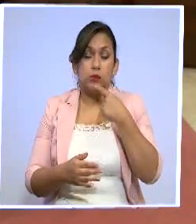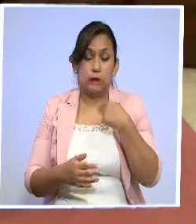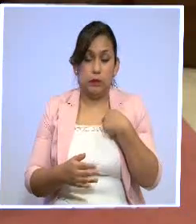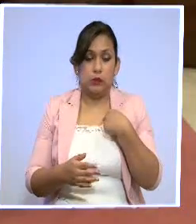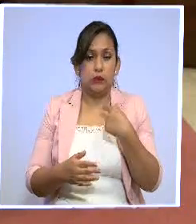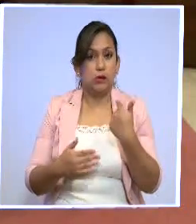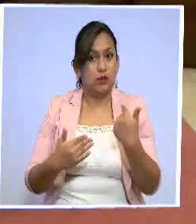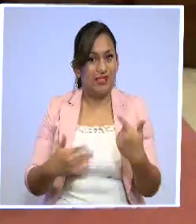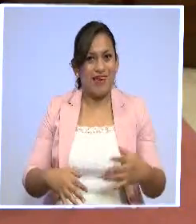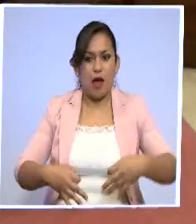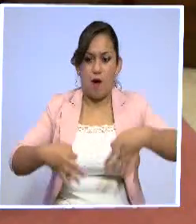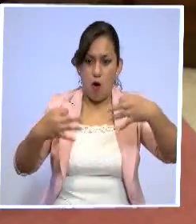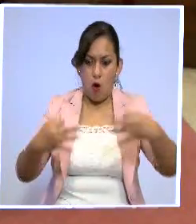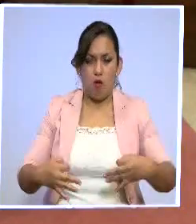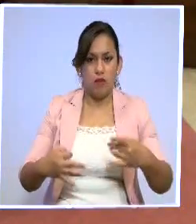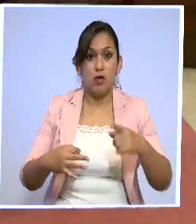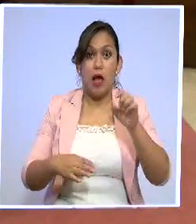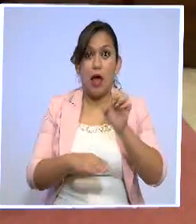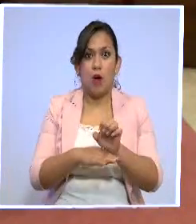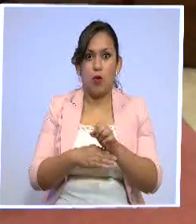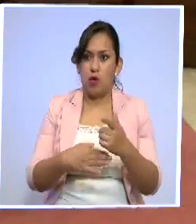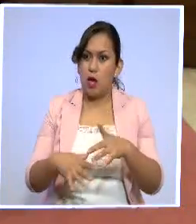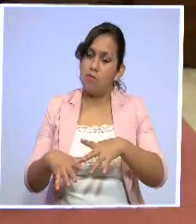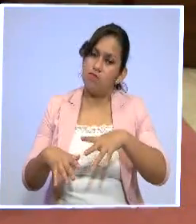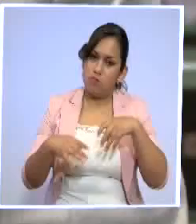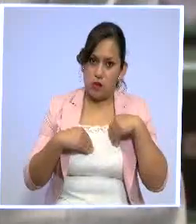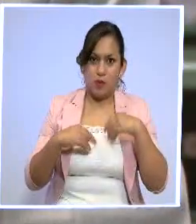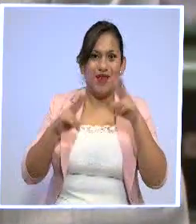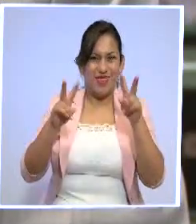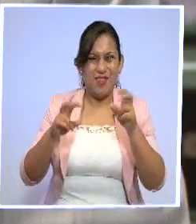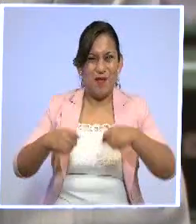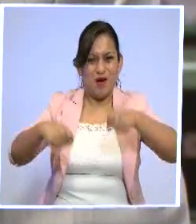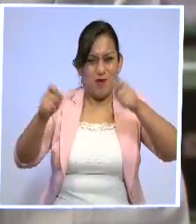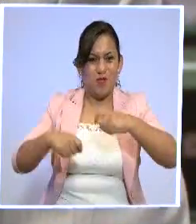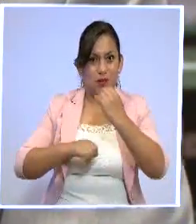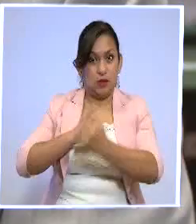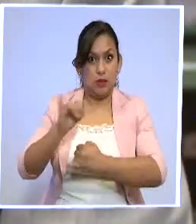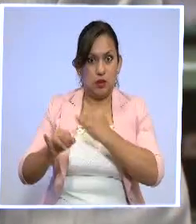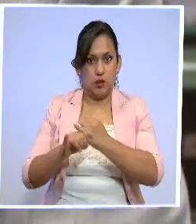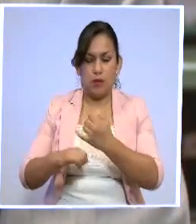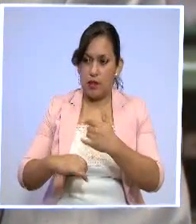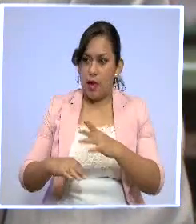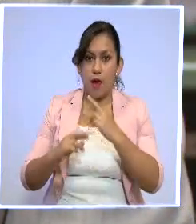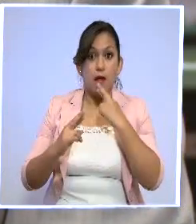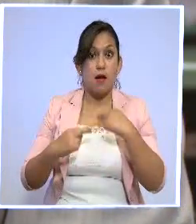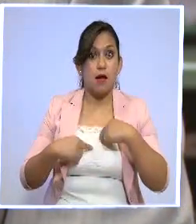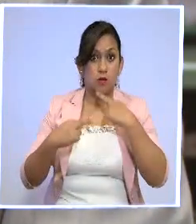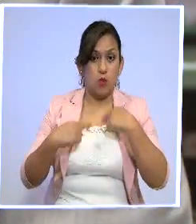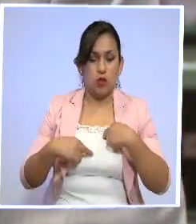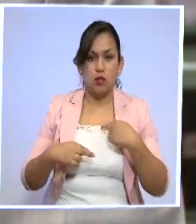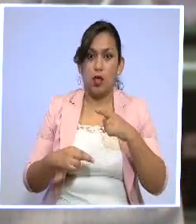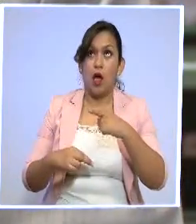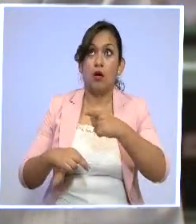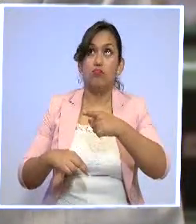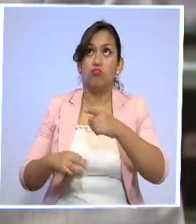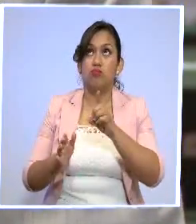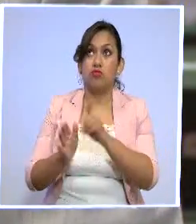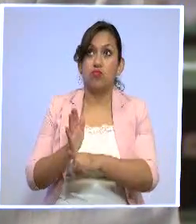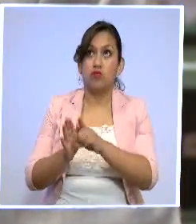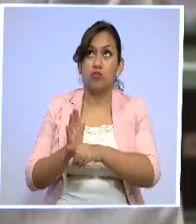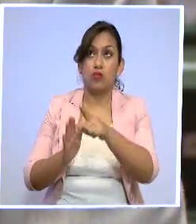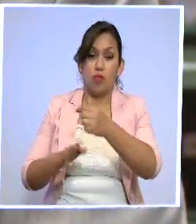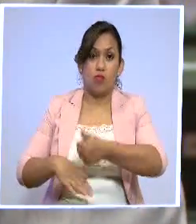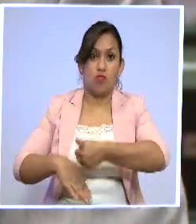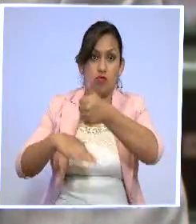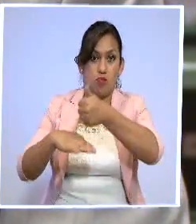este instrumento, una vez que Ecuador se adhiera ese instrumento de carácter internacional, prácticamente le está dando la respuesta a la Corte Constitucional de cuál debe ser el camino a